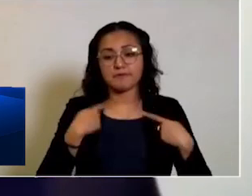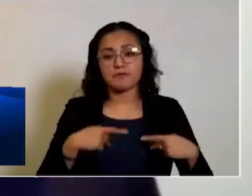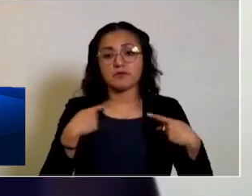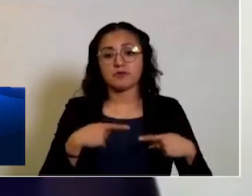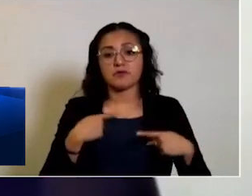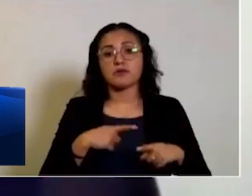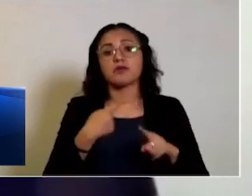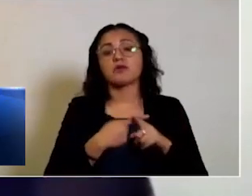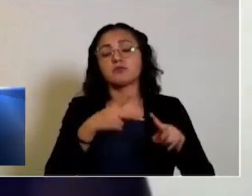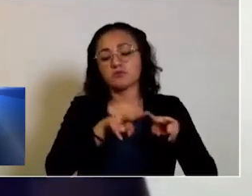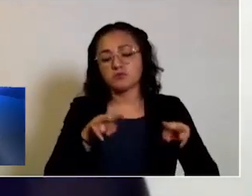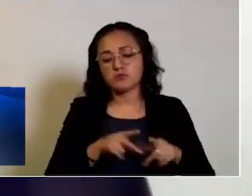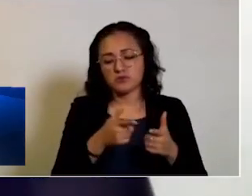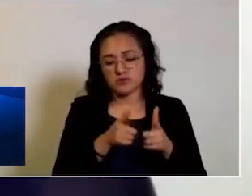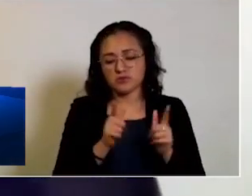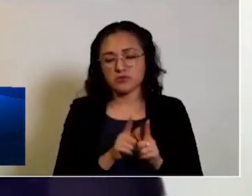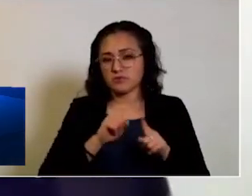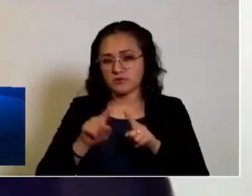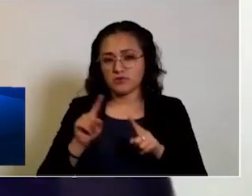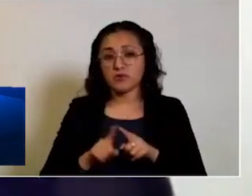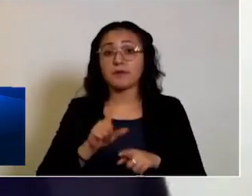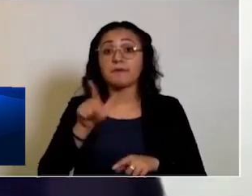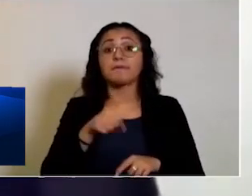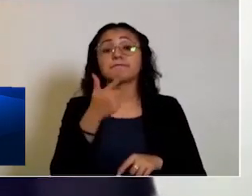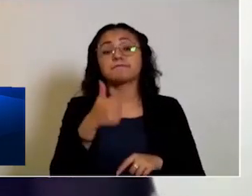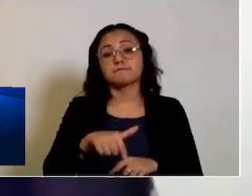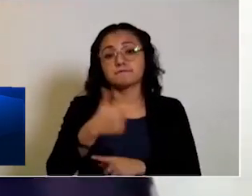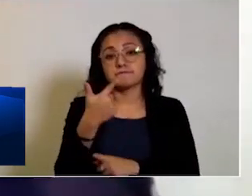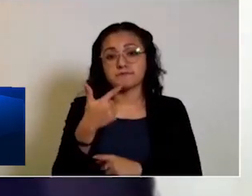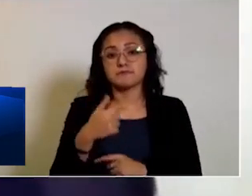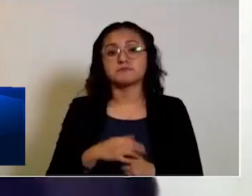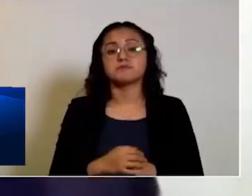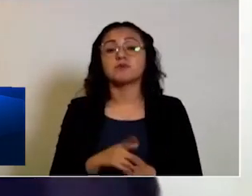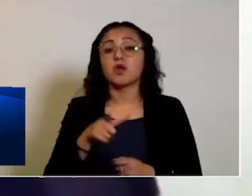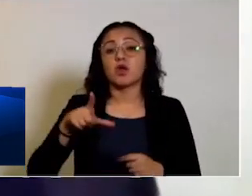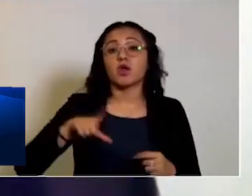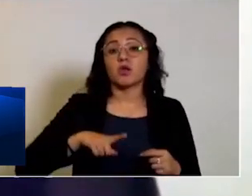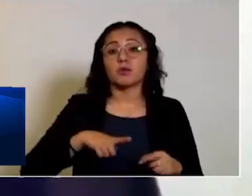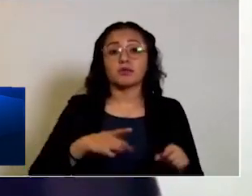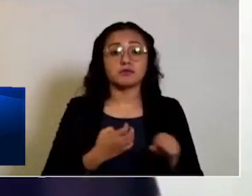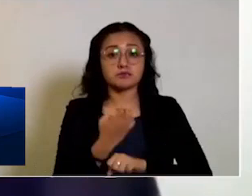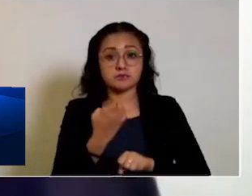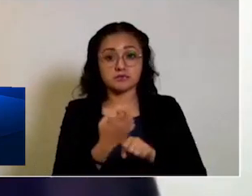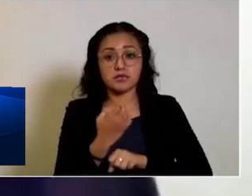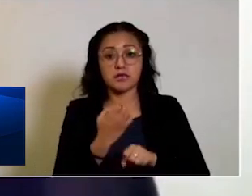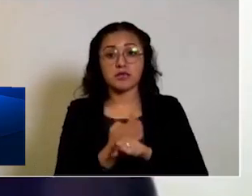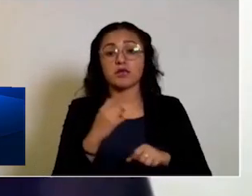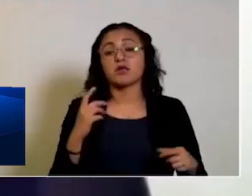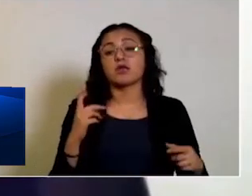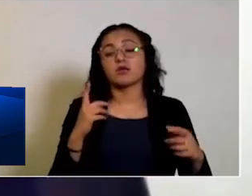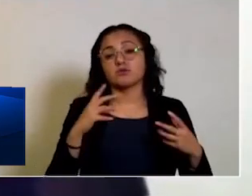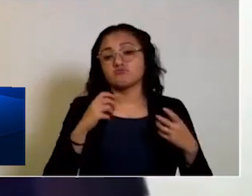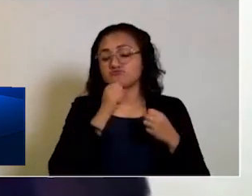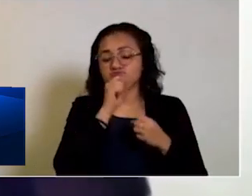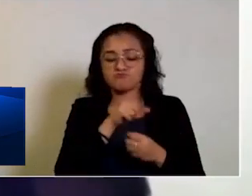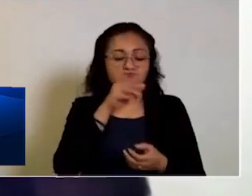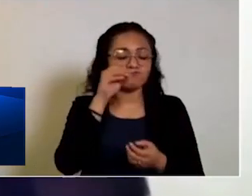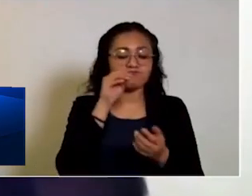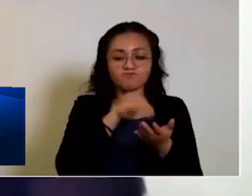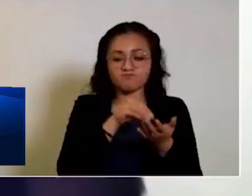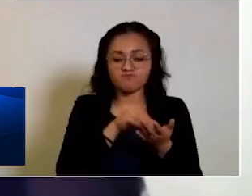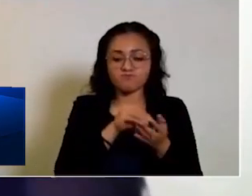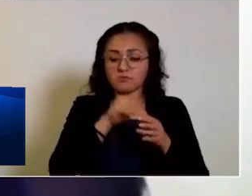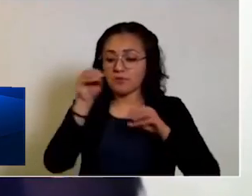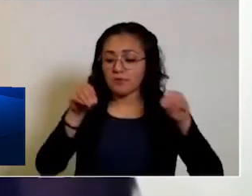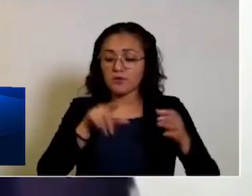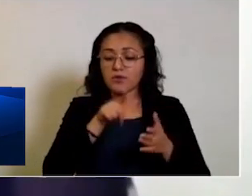en condiciones de vulnerabilidad. Décimo segundo, el gobierno del Estado mantendrá los operativos de supervisión de